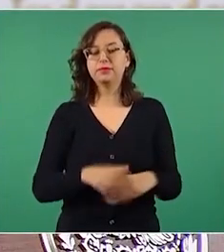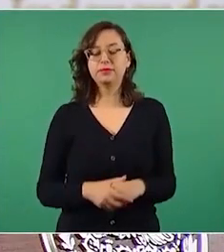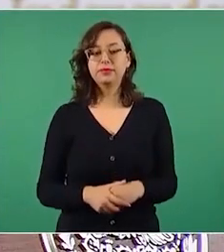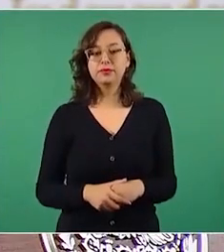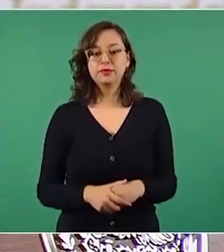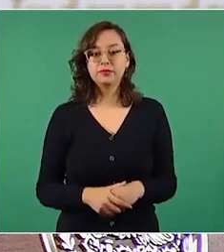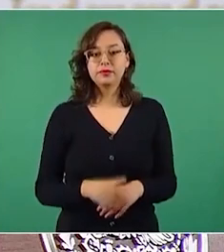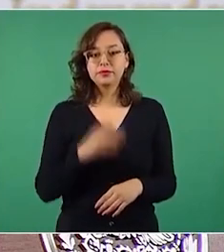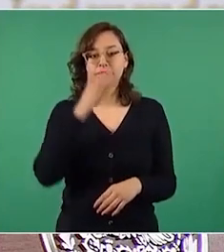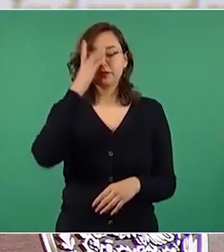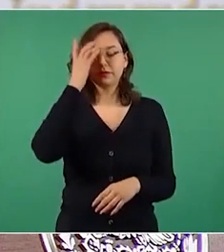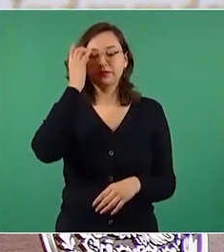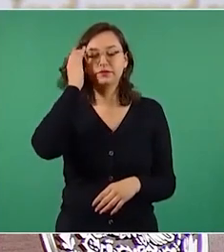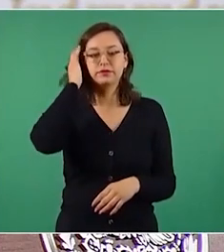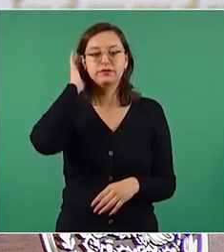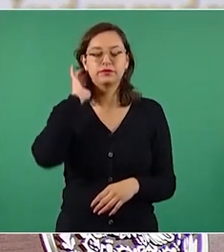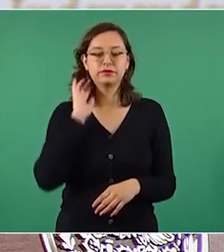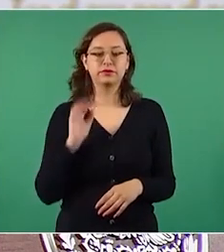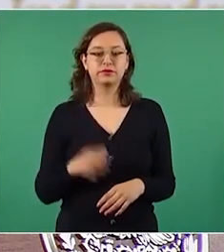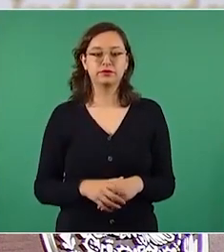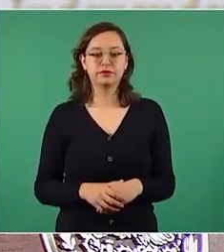se opusieron